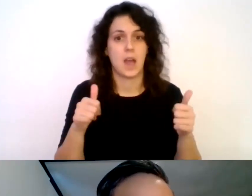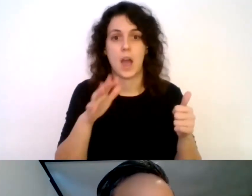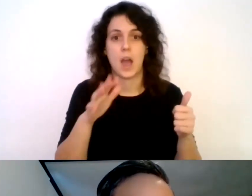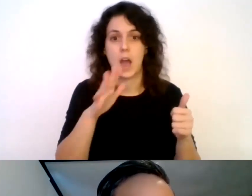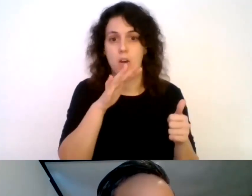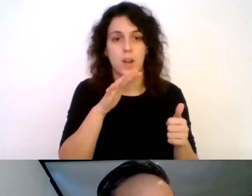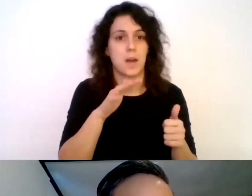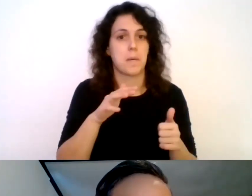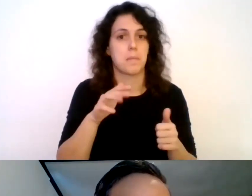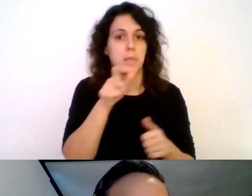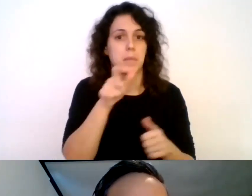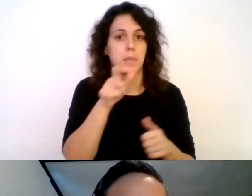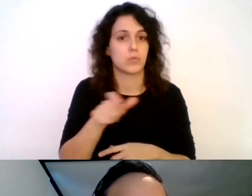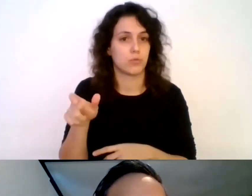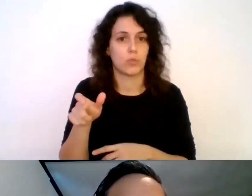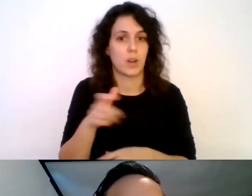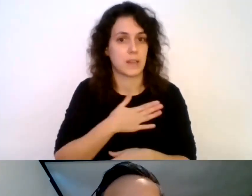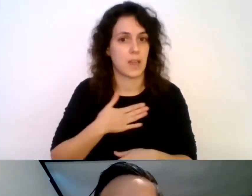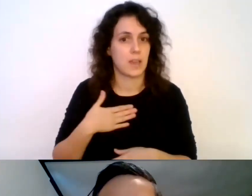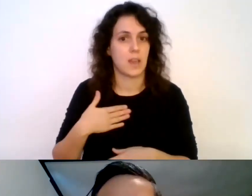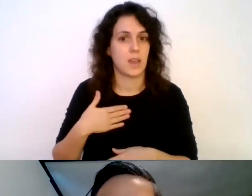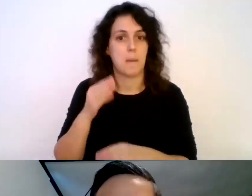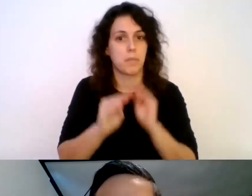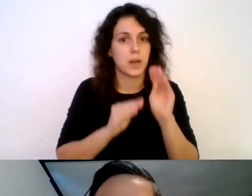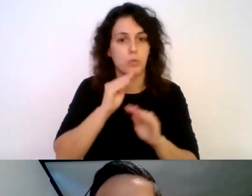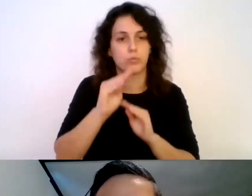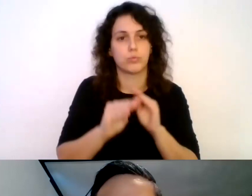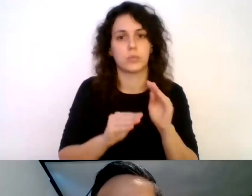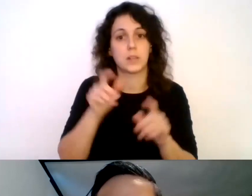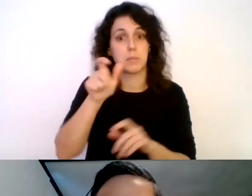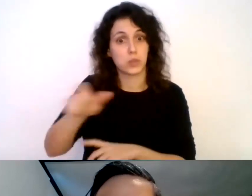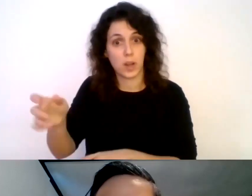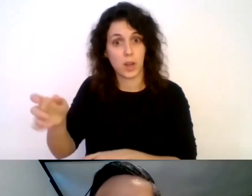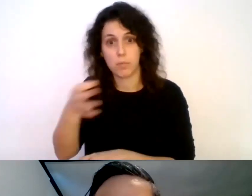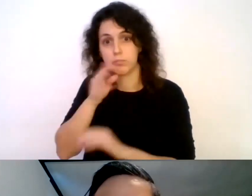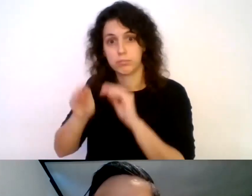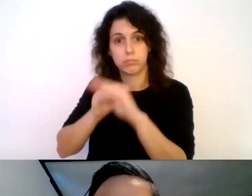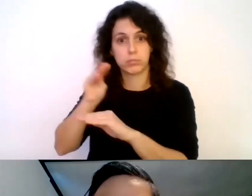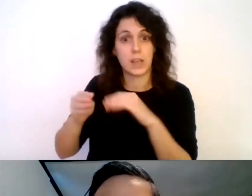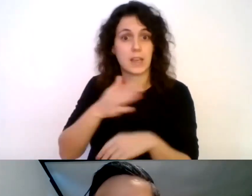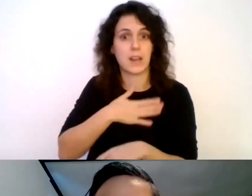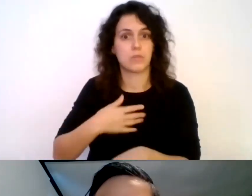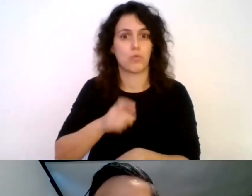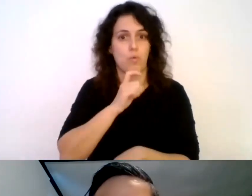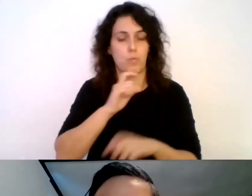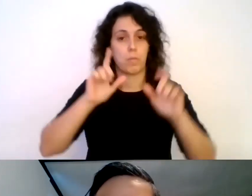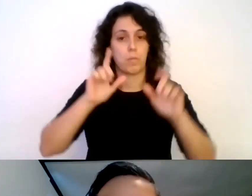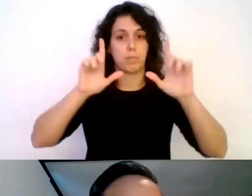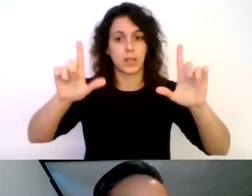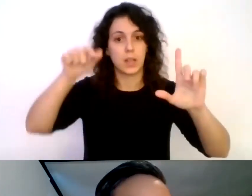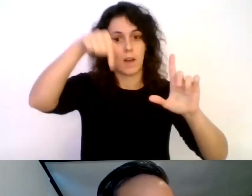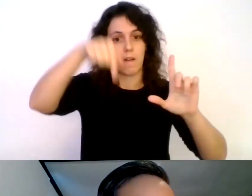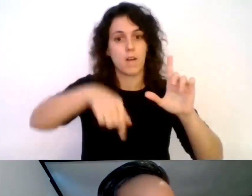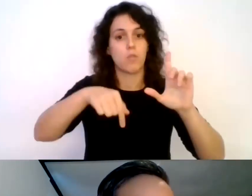que queráis presentar preguntas a los ponentes a través del simbolito de preguntas y